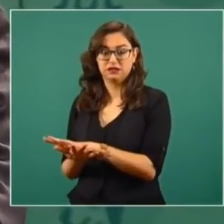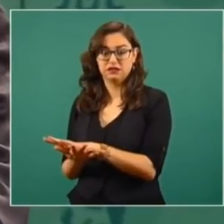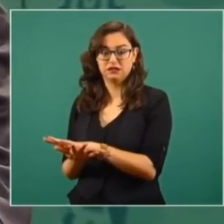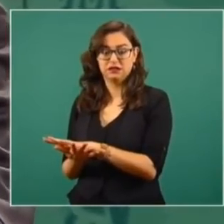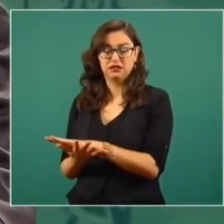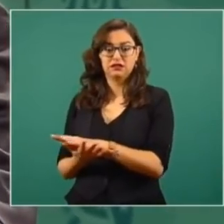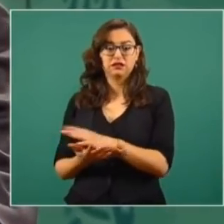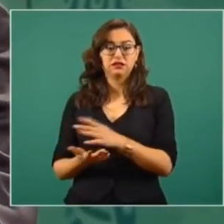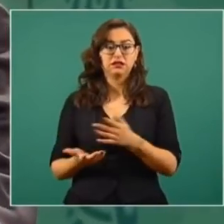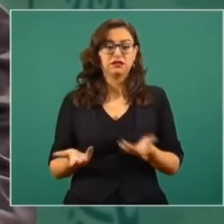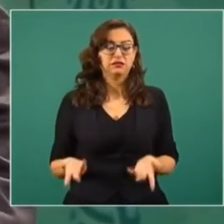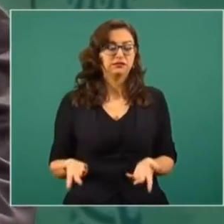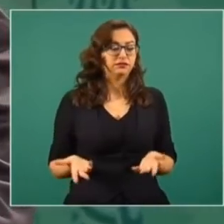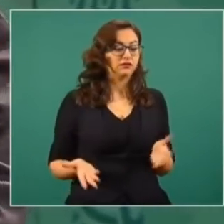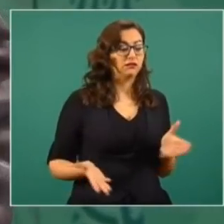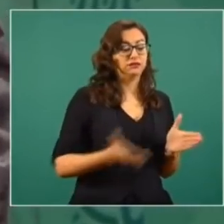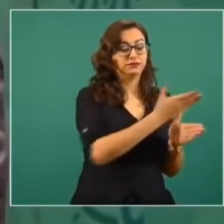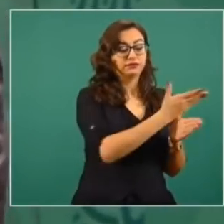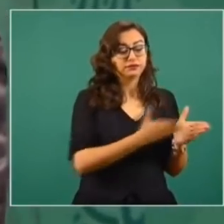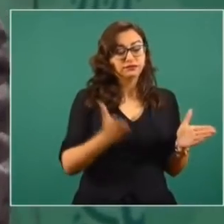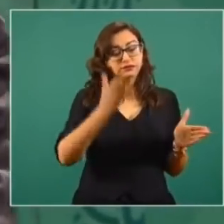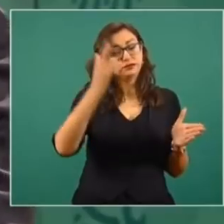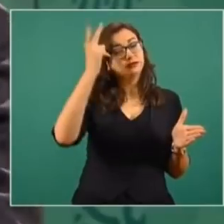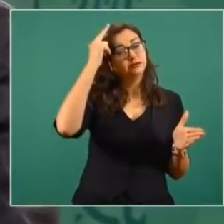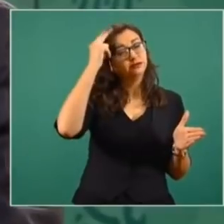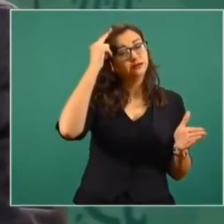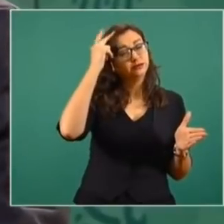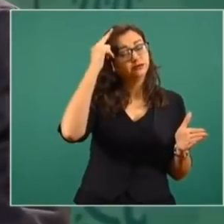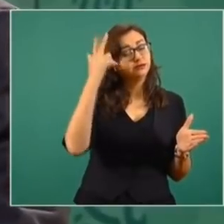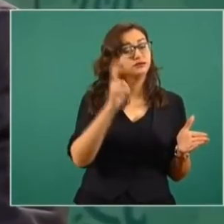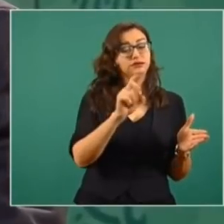El porfiriato fueron 34 años